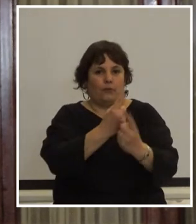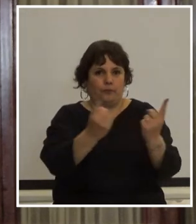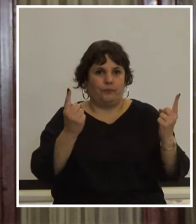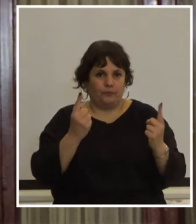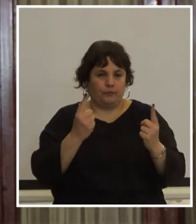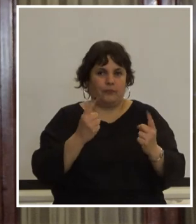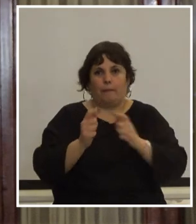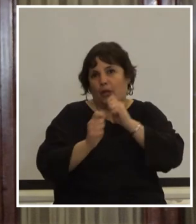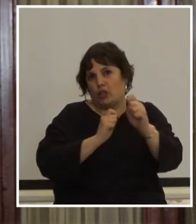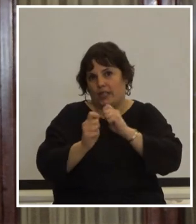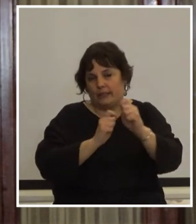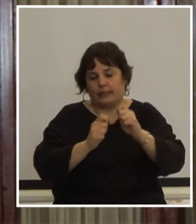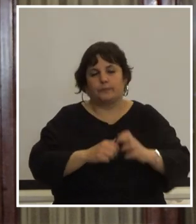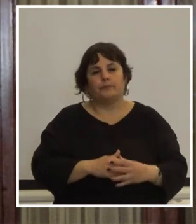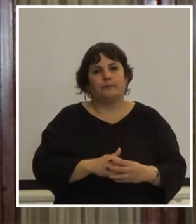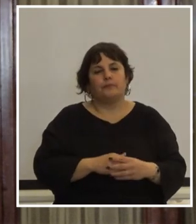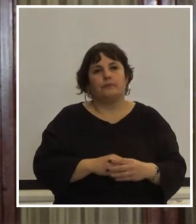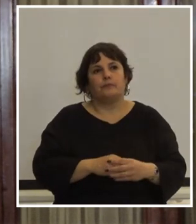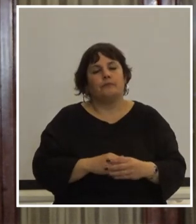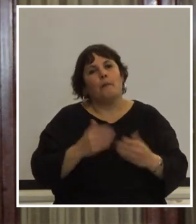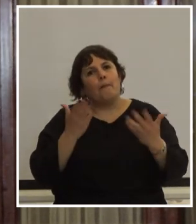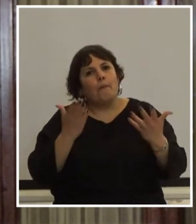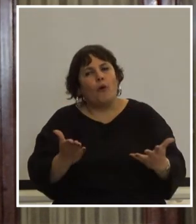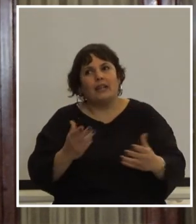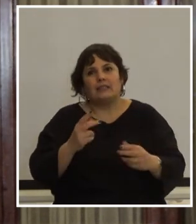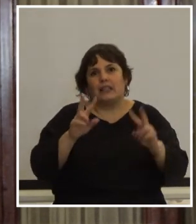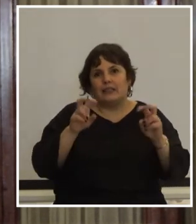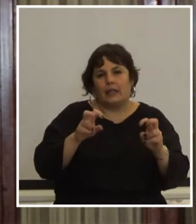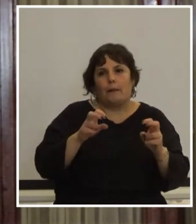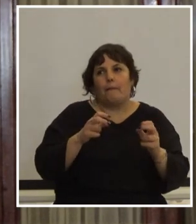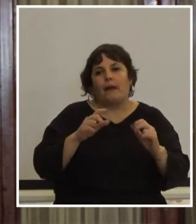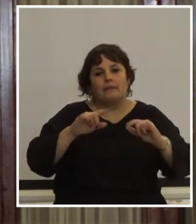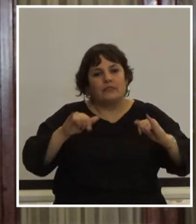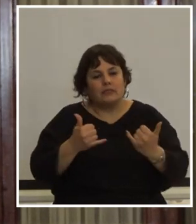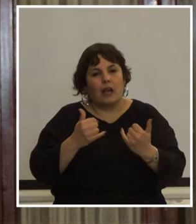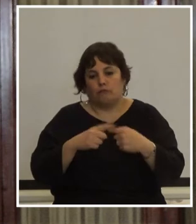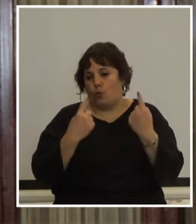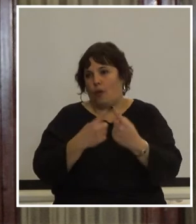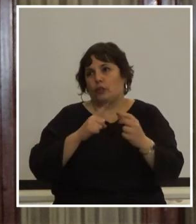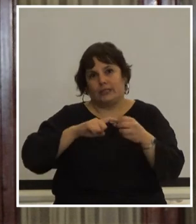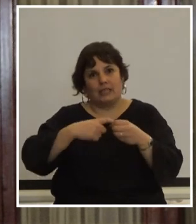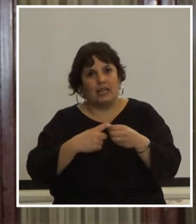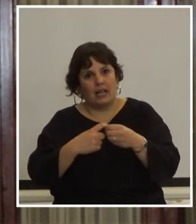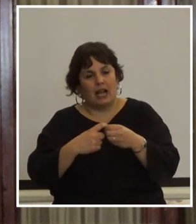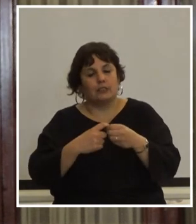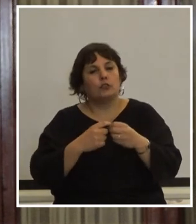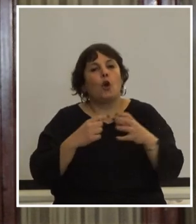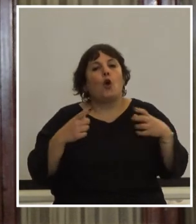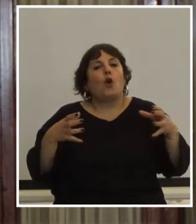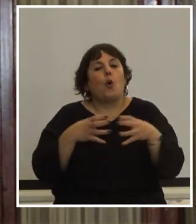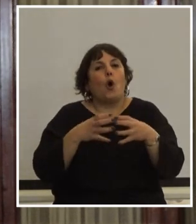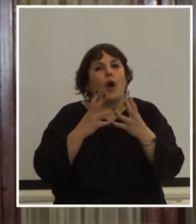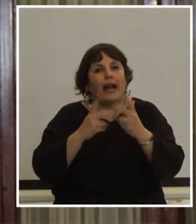trabajadoras periodistas por esa razón es que hemos desde nuestro sindicato desde nuestra organización